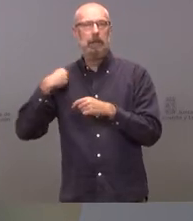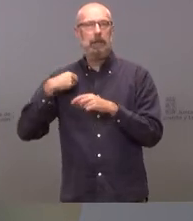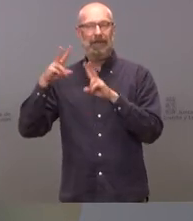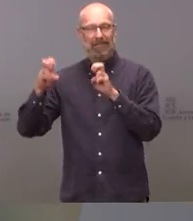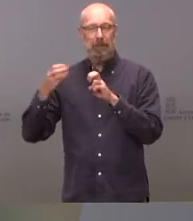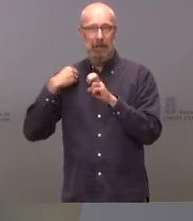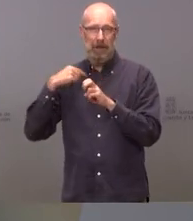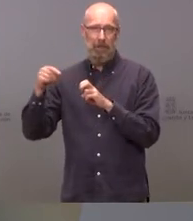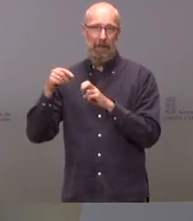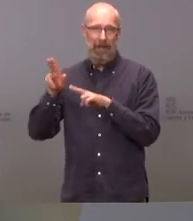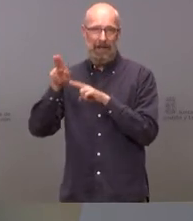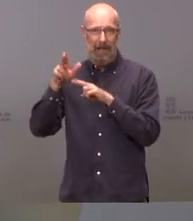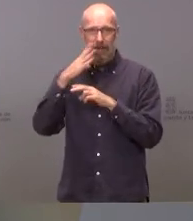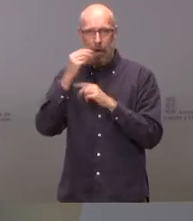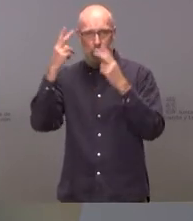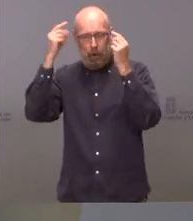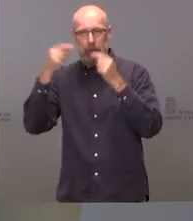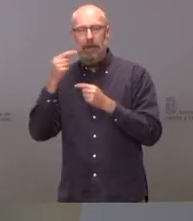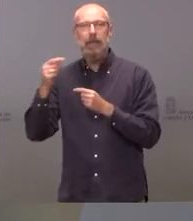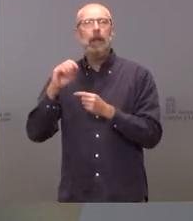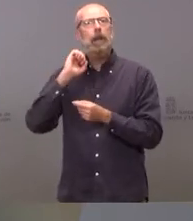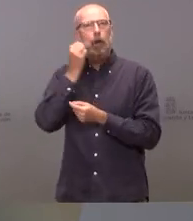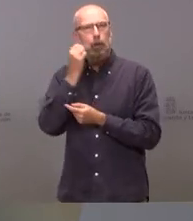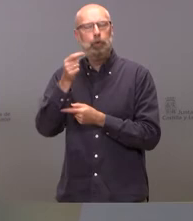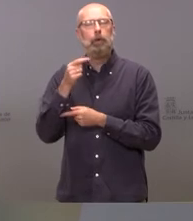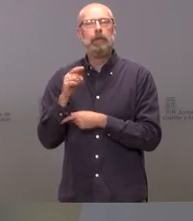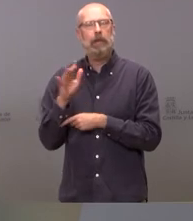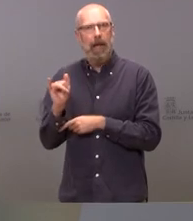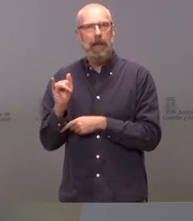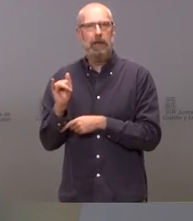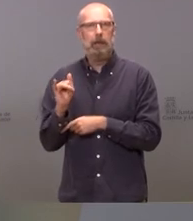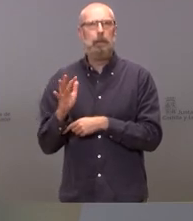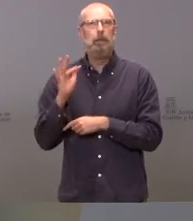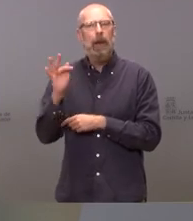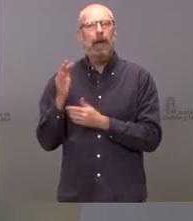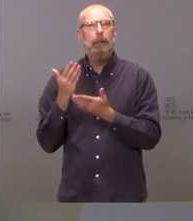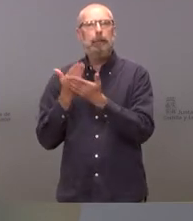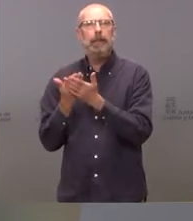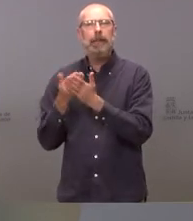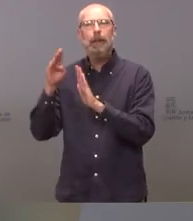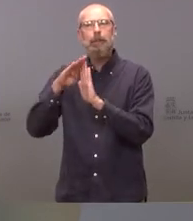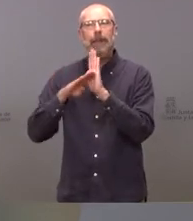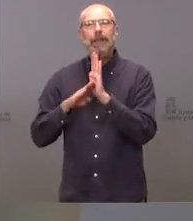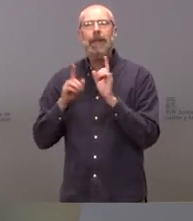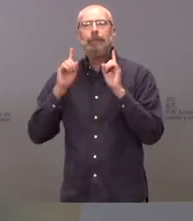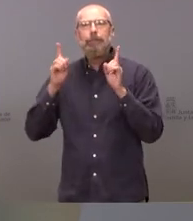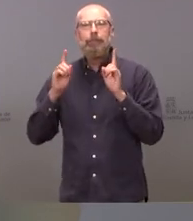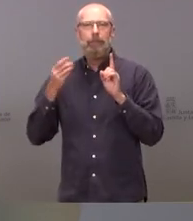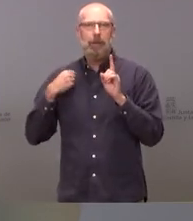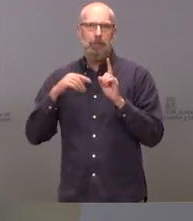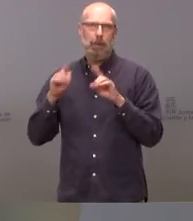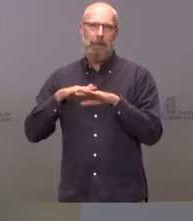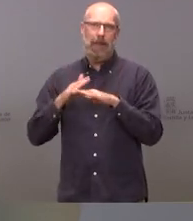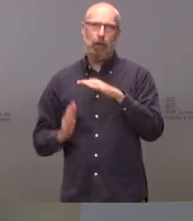ya saben que no solo es un recurso con decisión administrativa sino también que lleva asociada una petición de medidas cautelares de suspensión de la eficacia